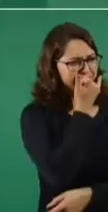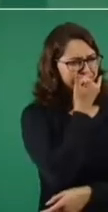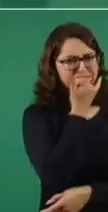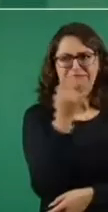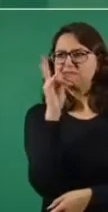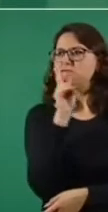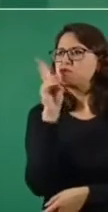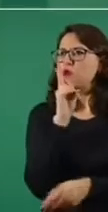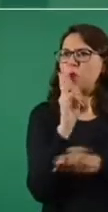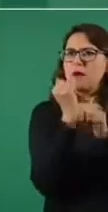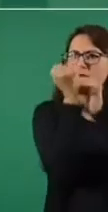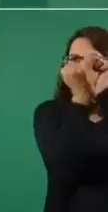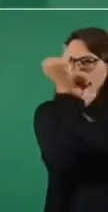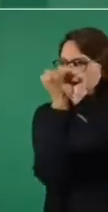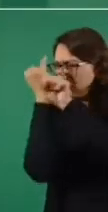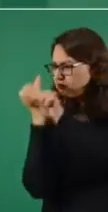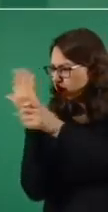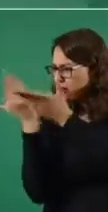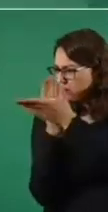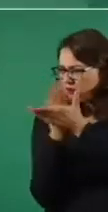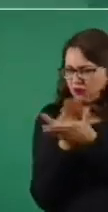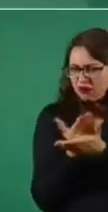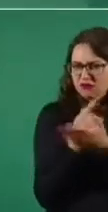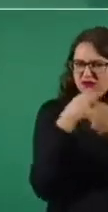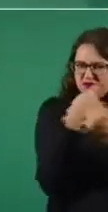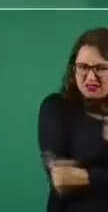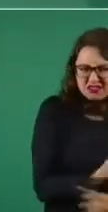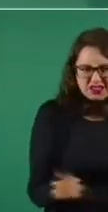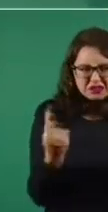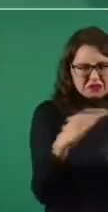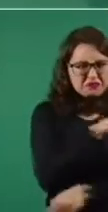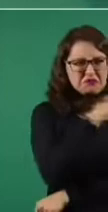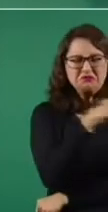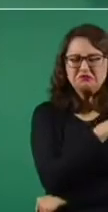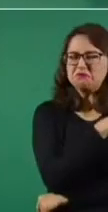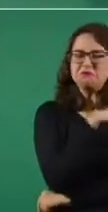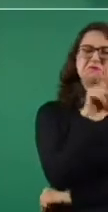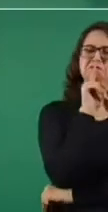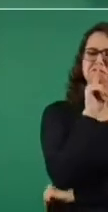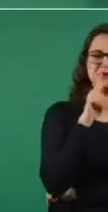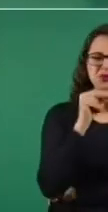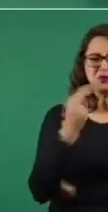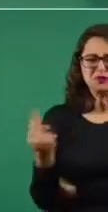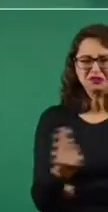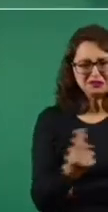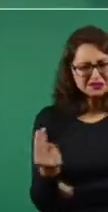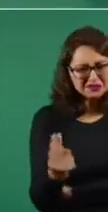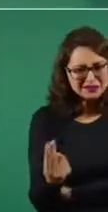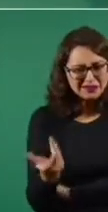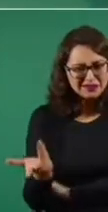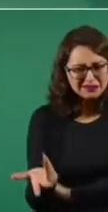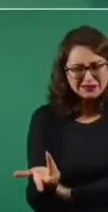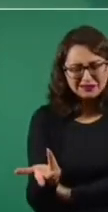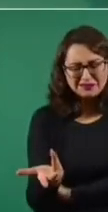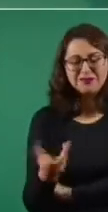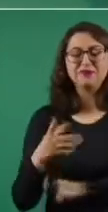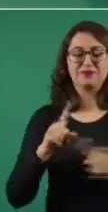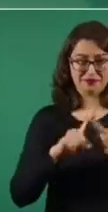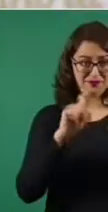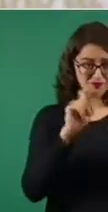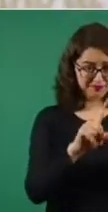momento sea imprescindible o necesario para que estén protegidos. Respecto a vacunas de refuerzo,